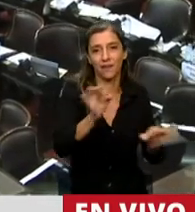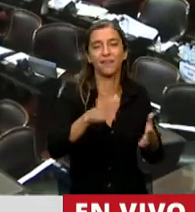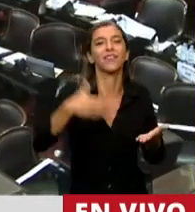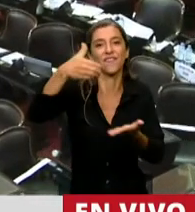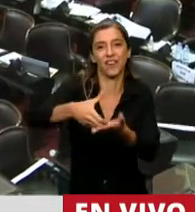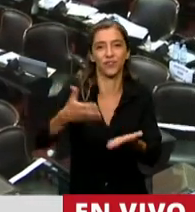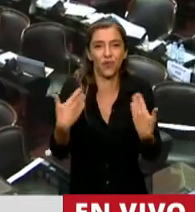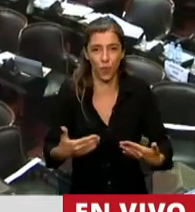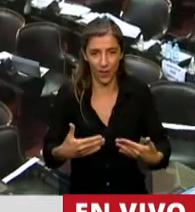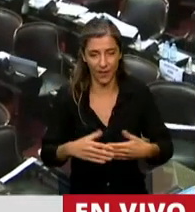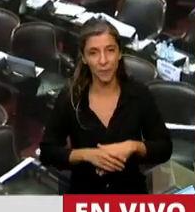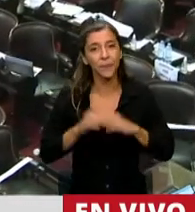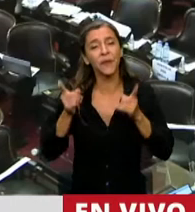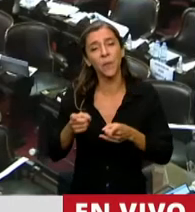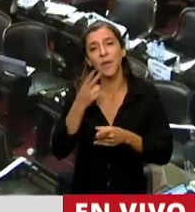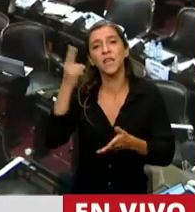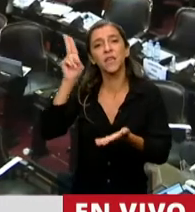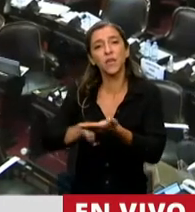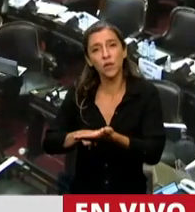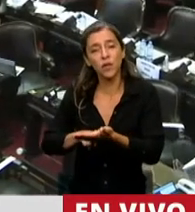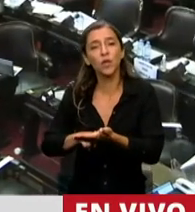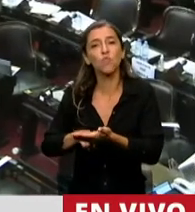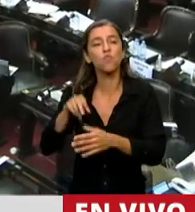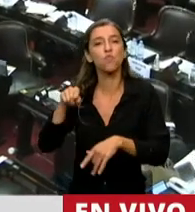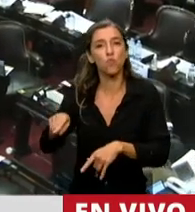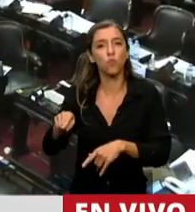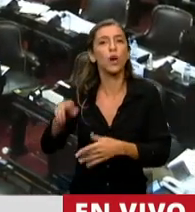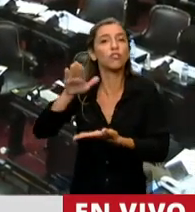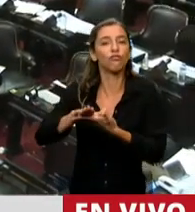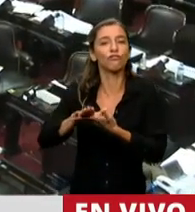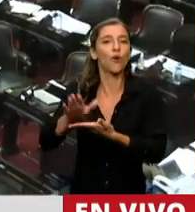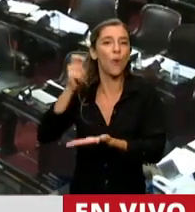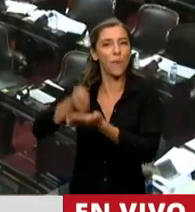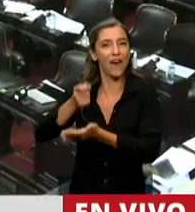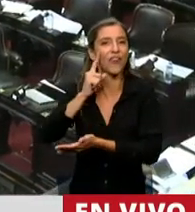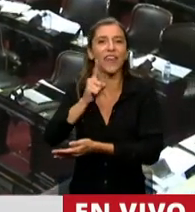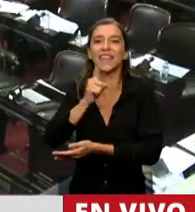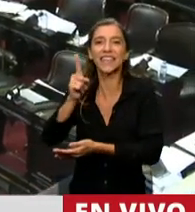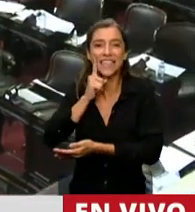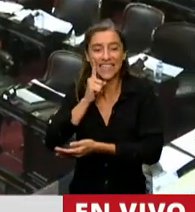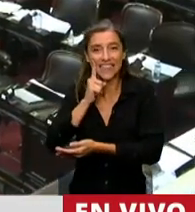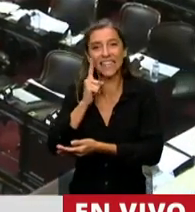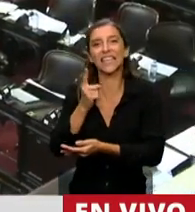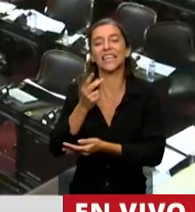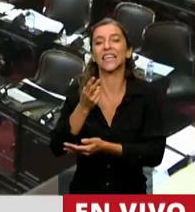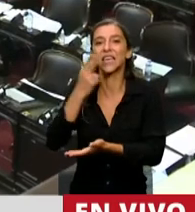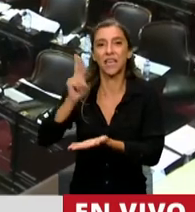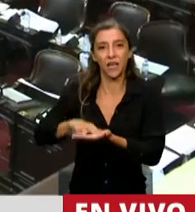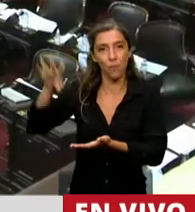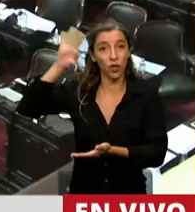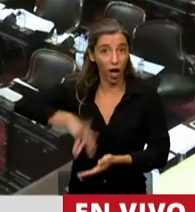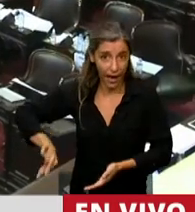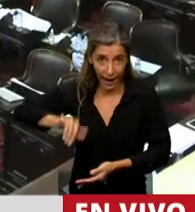también el tema del impuesto del diferimiento, del pago del ITI y del impuesto a las ganancias, que no es